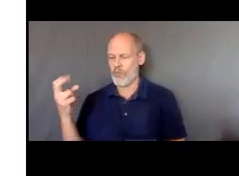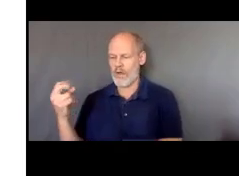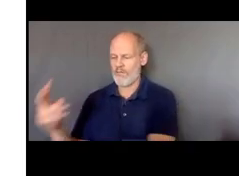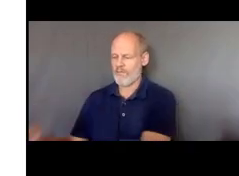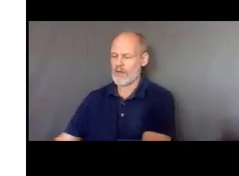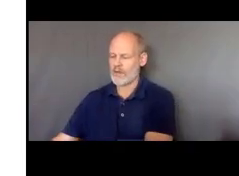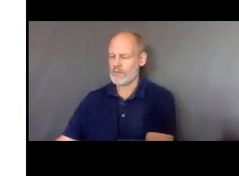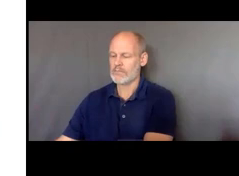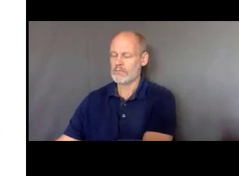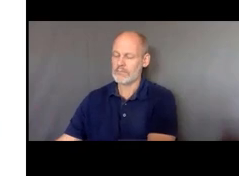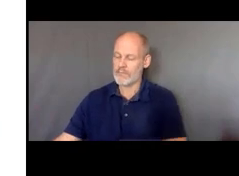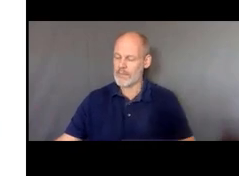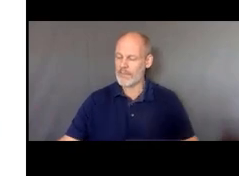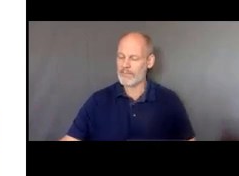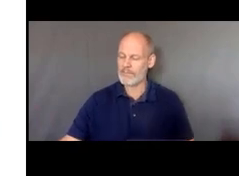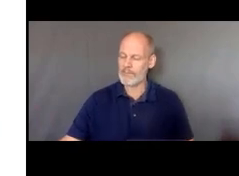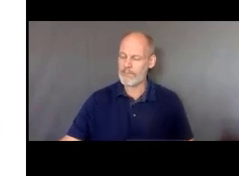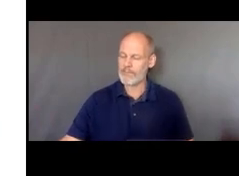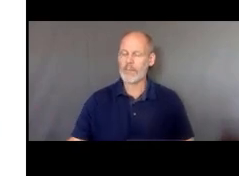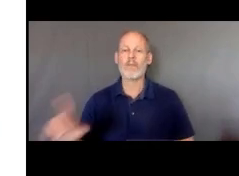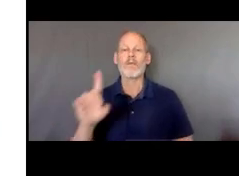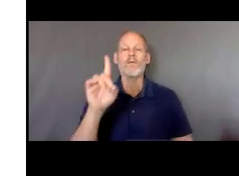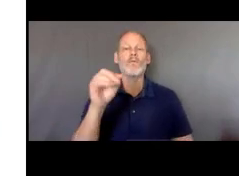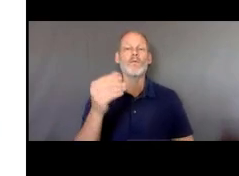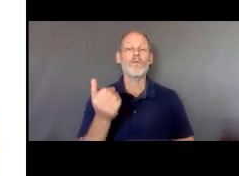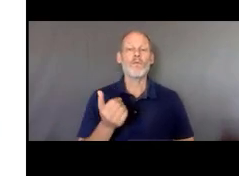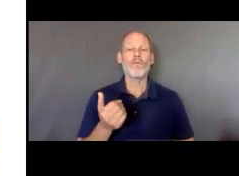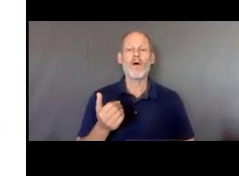proporcionamos una variedad de